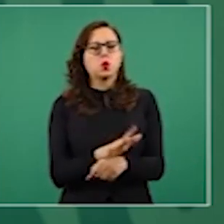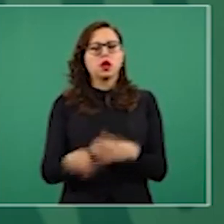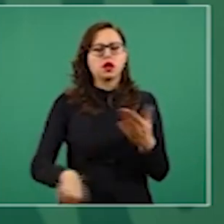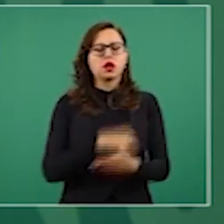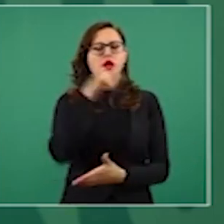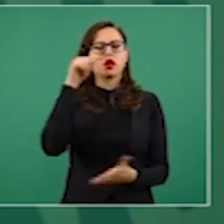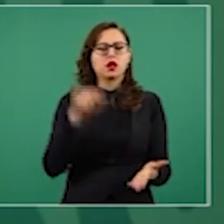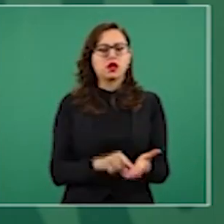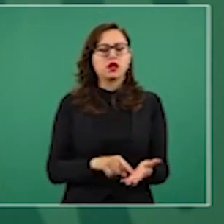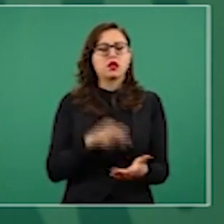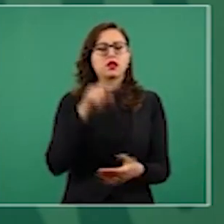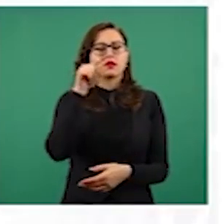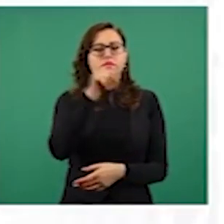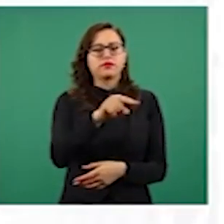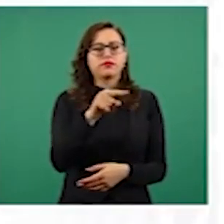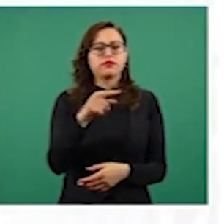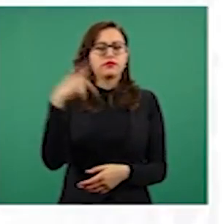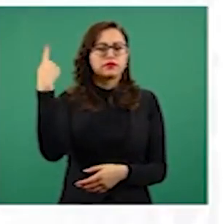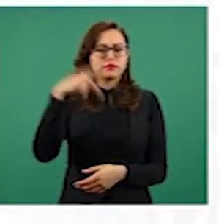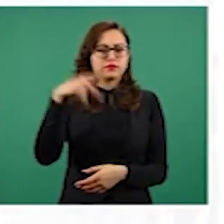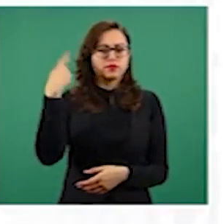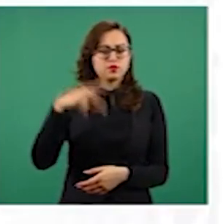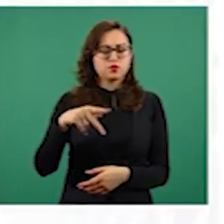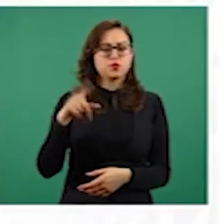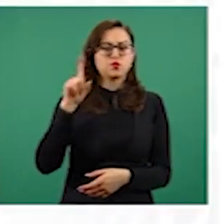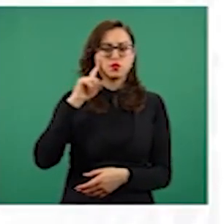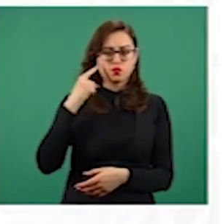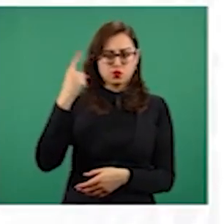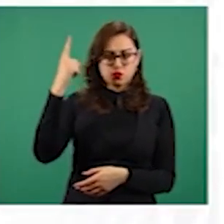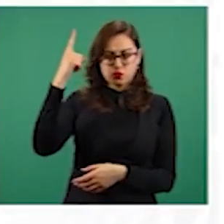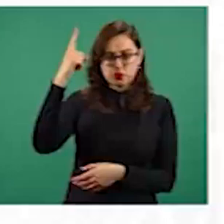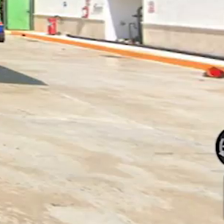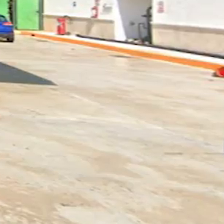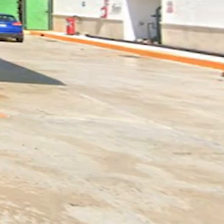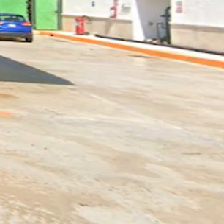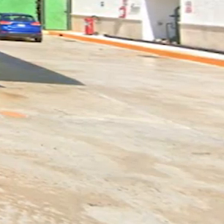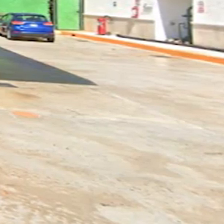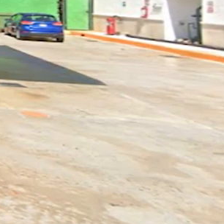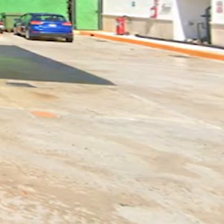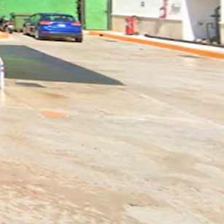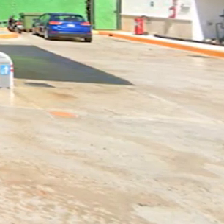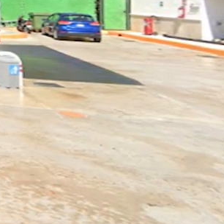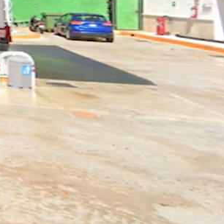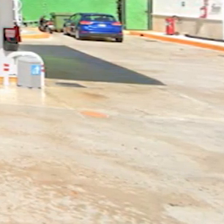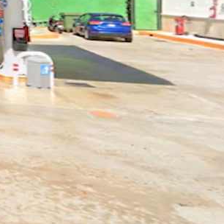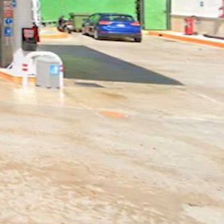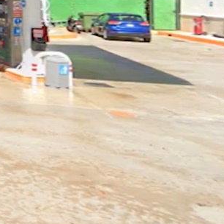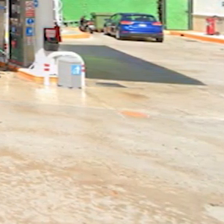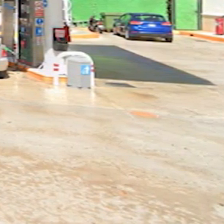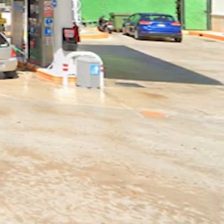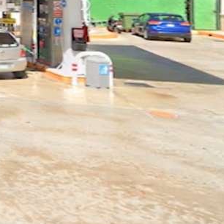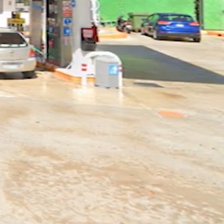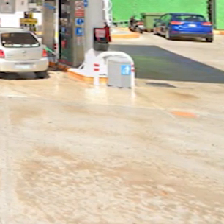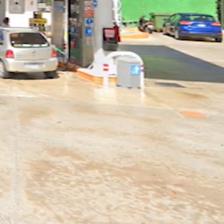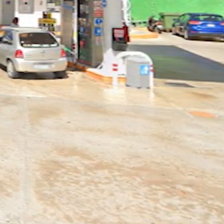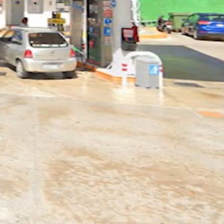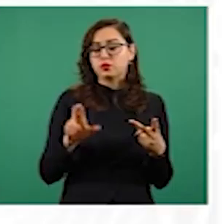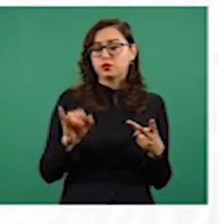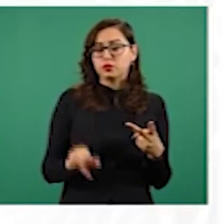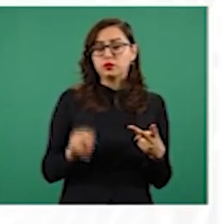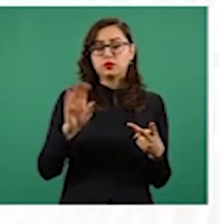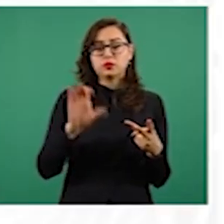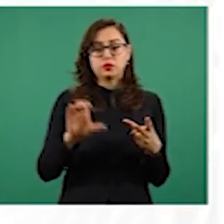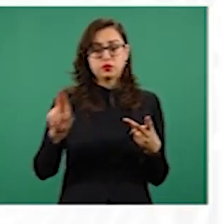Sebastián en Cuatlancingo, Puebla, la gasolinera Gas Marín en Benito Juárez, Quintana Roo en Cancún,